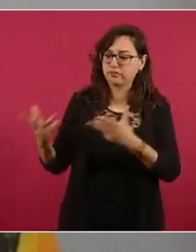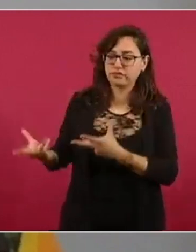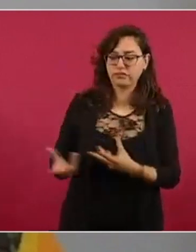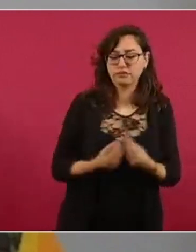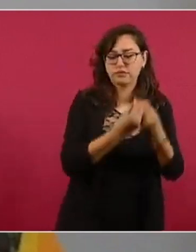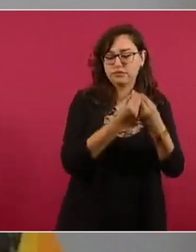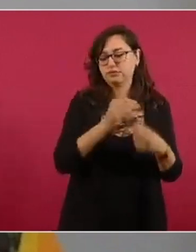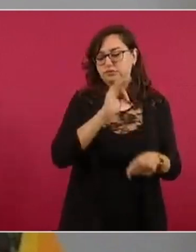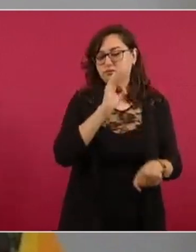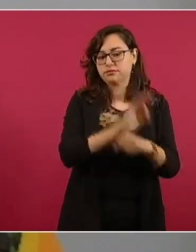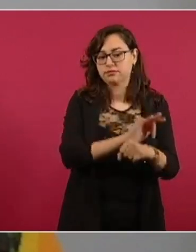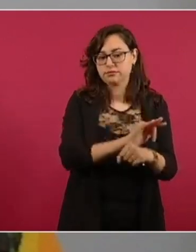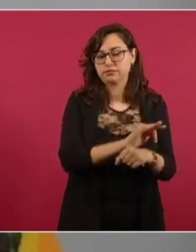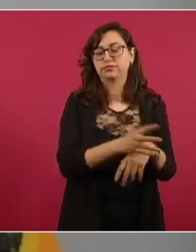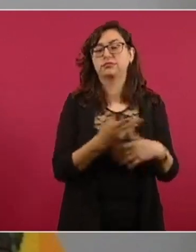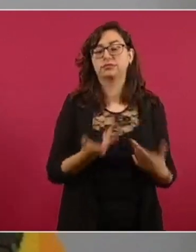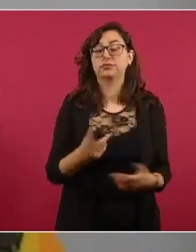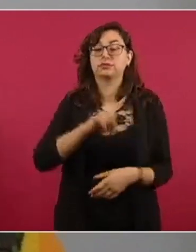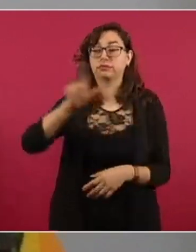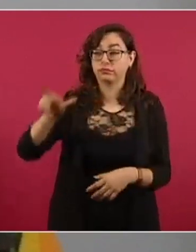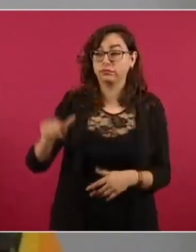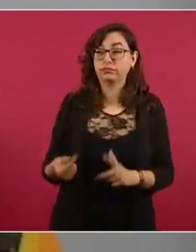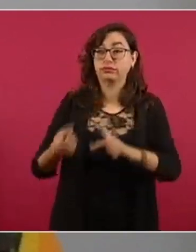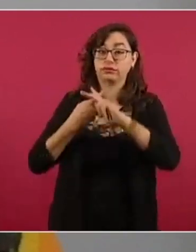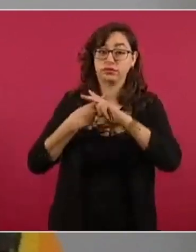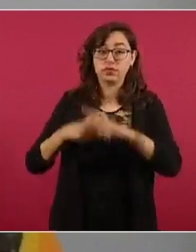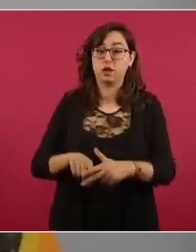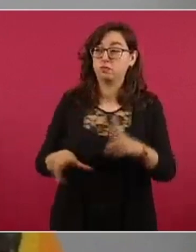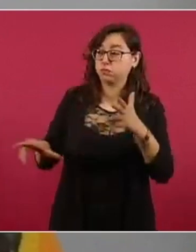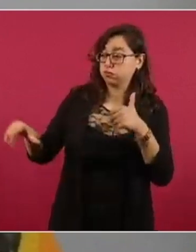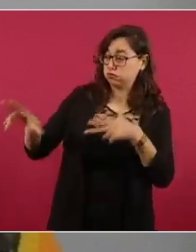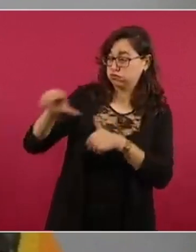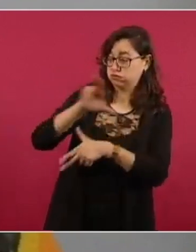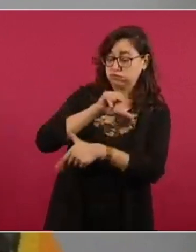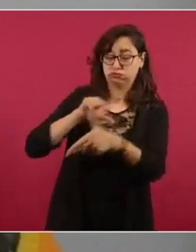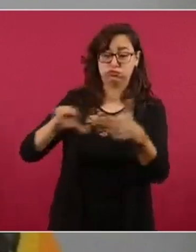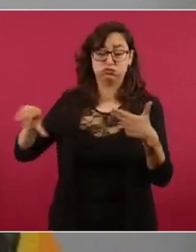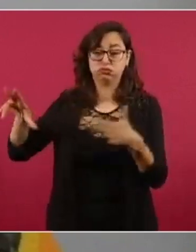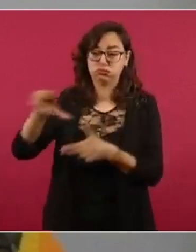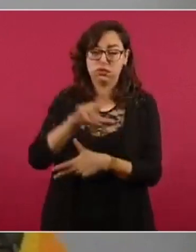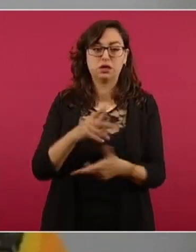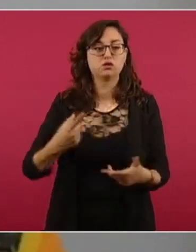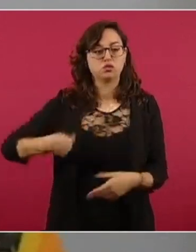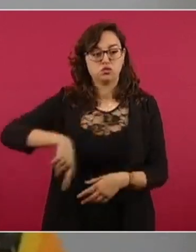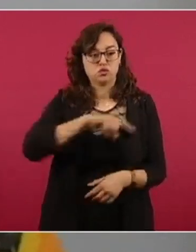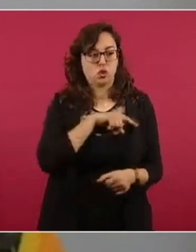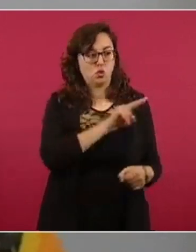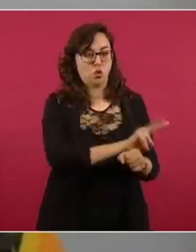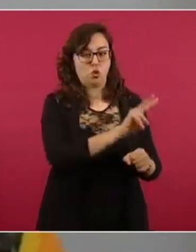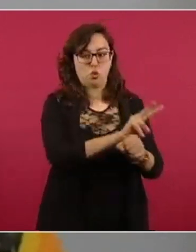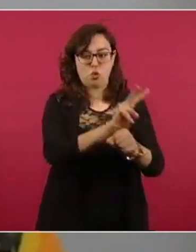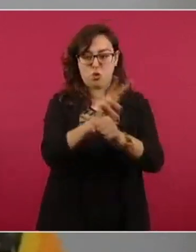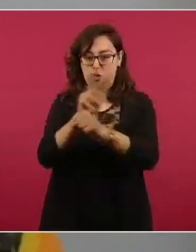afectación. Ya cuando entró el meteoro y comenzamos después a realizar patrullamientos 11 mil